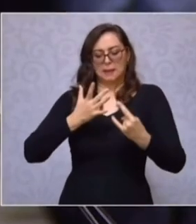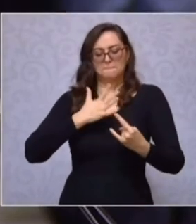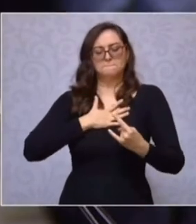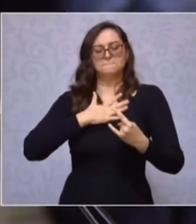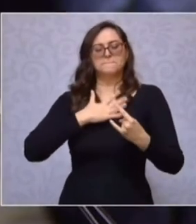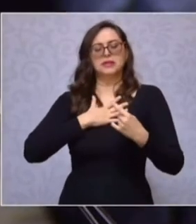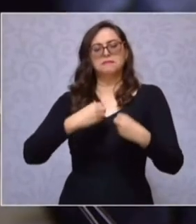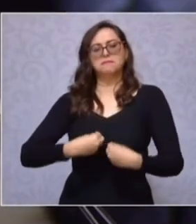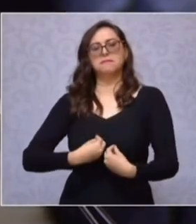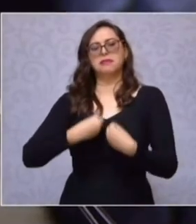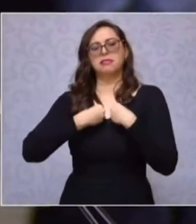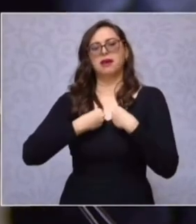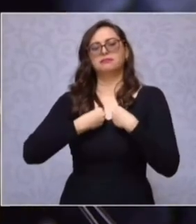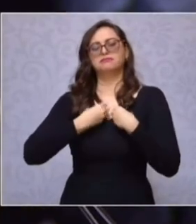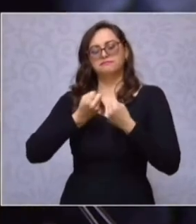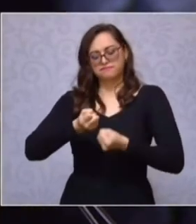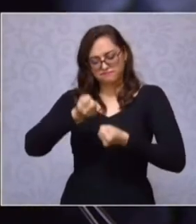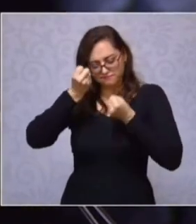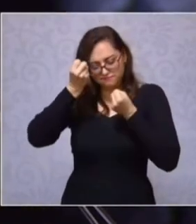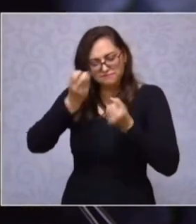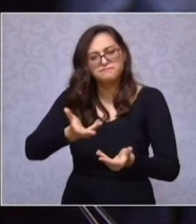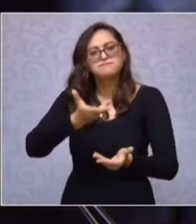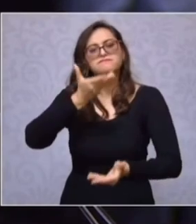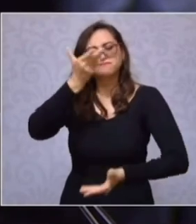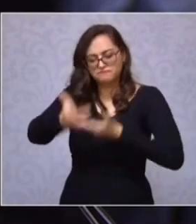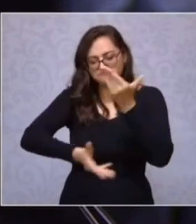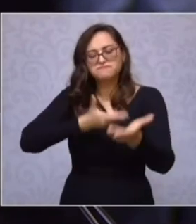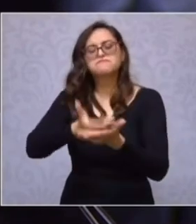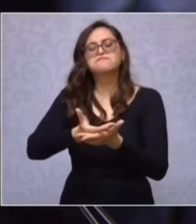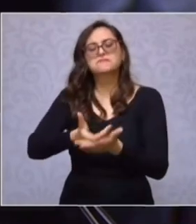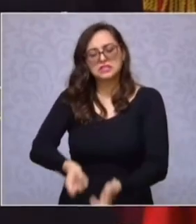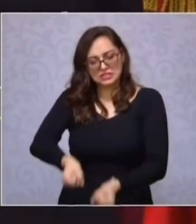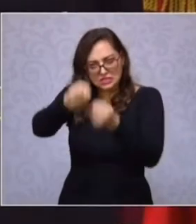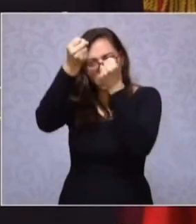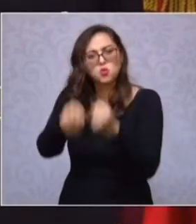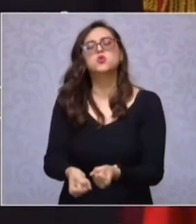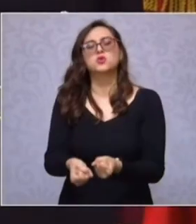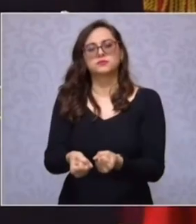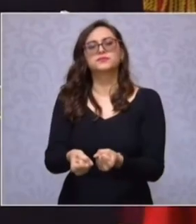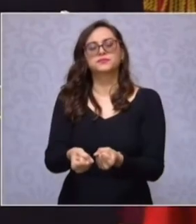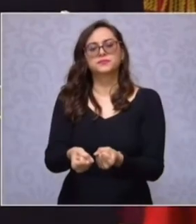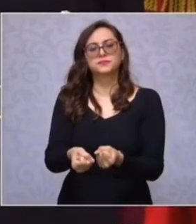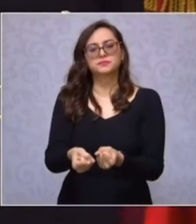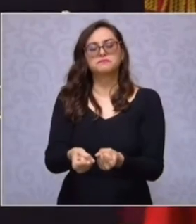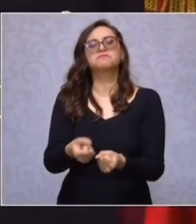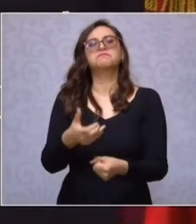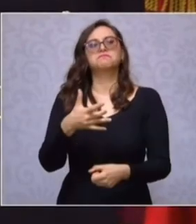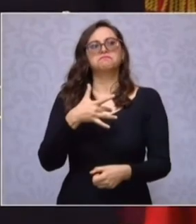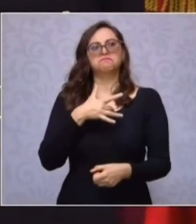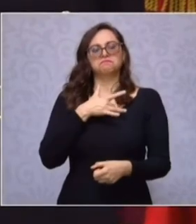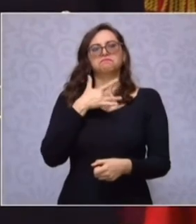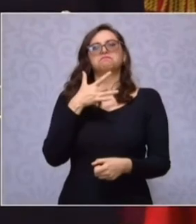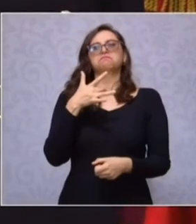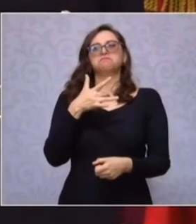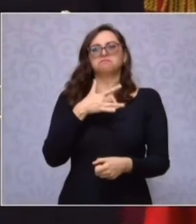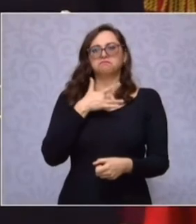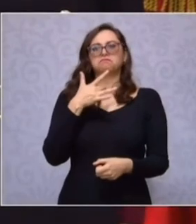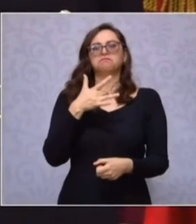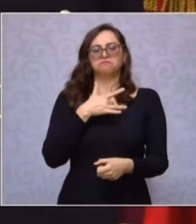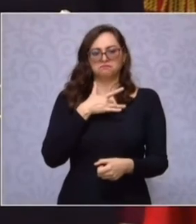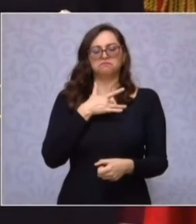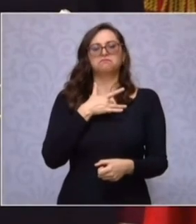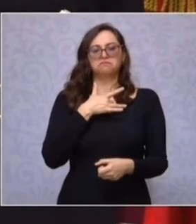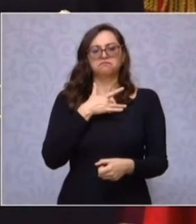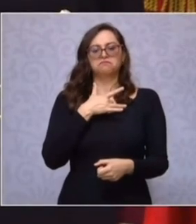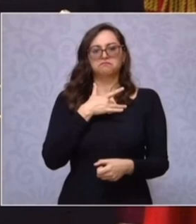misma al servicio del pueblo y de la patria. Tengo la certeza de que